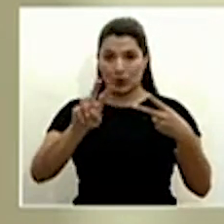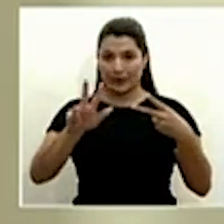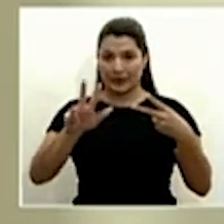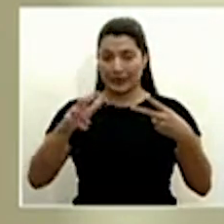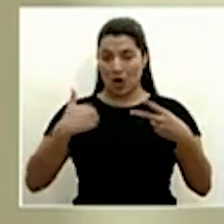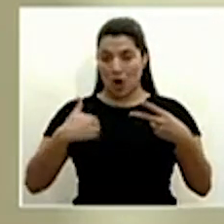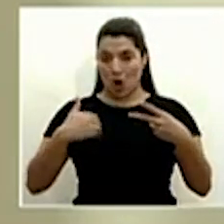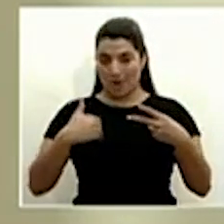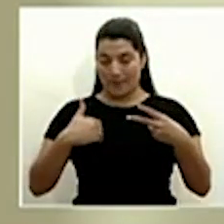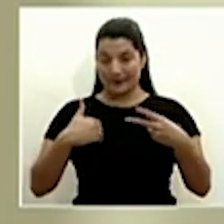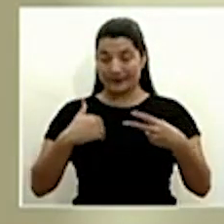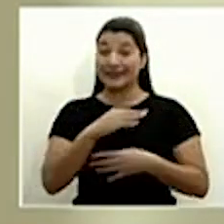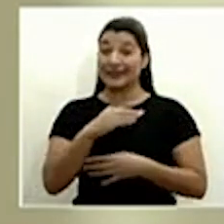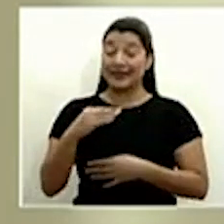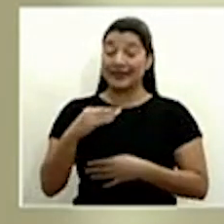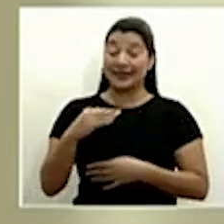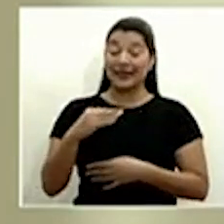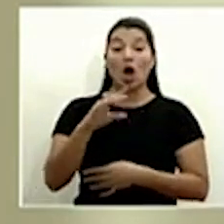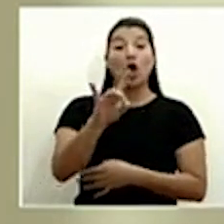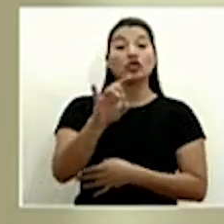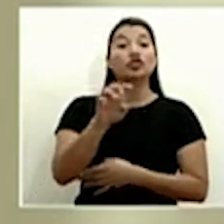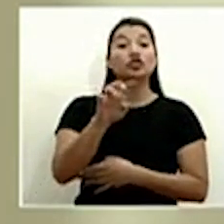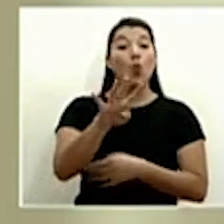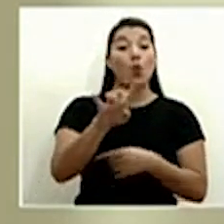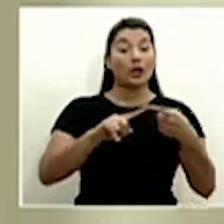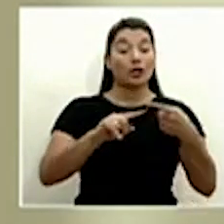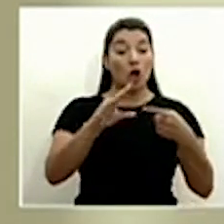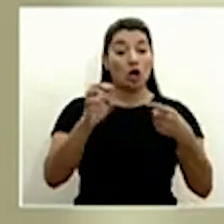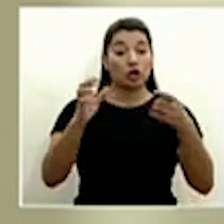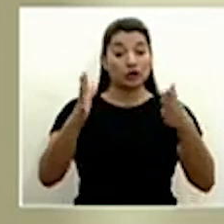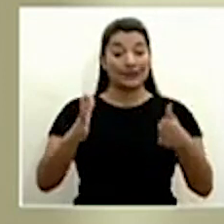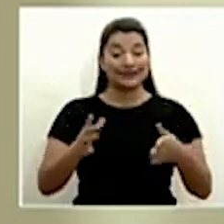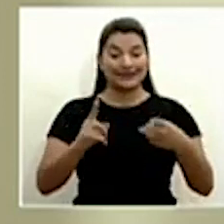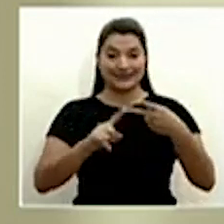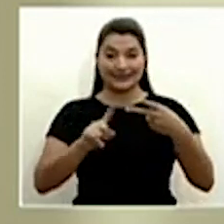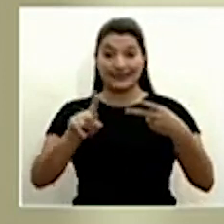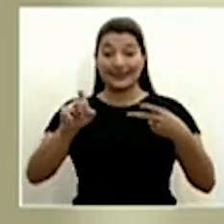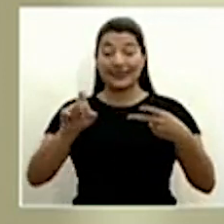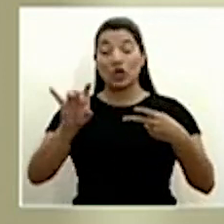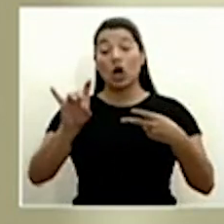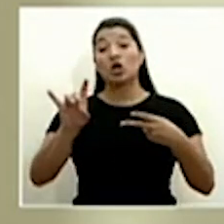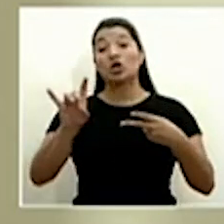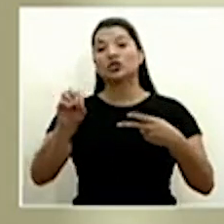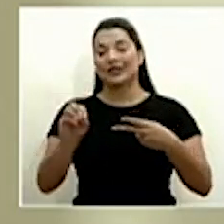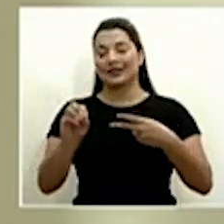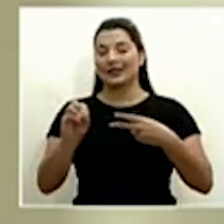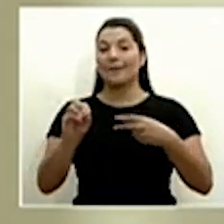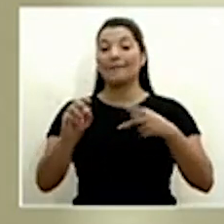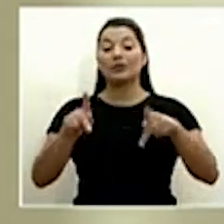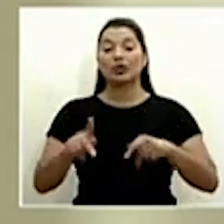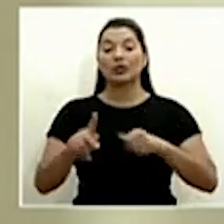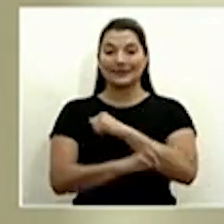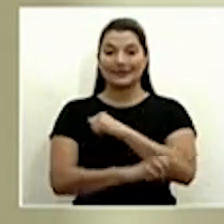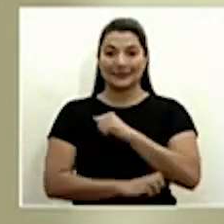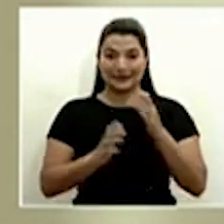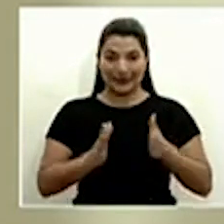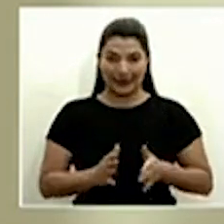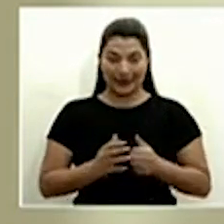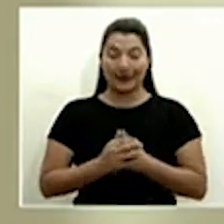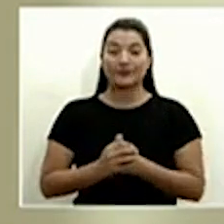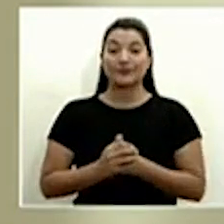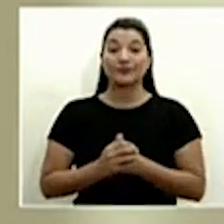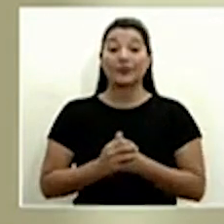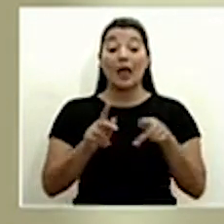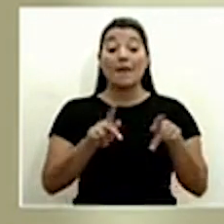de los cuales 804 son costarricenses y 180 son extranjeros. Se contabilizan casos